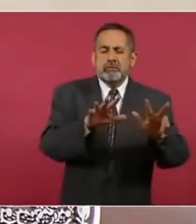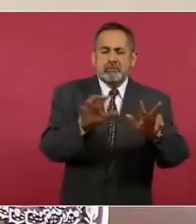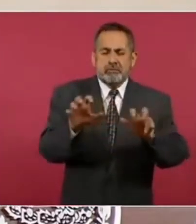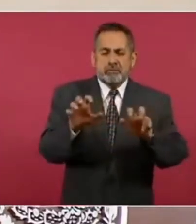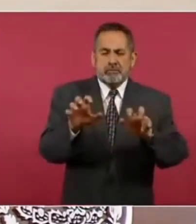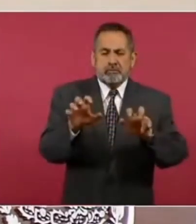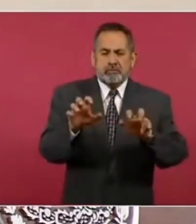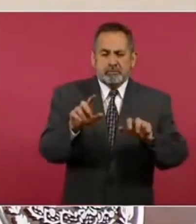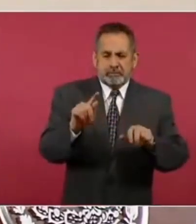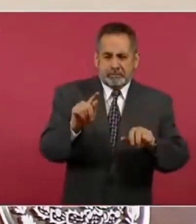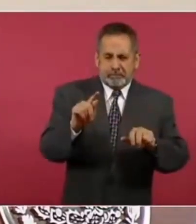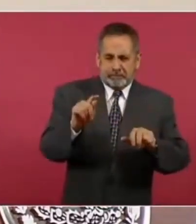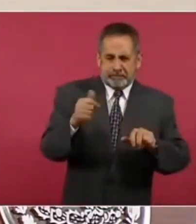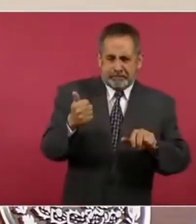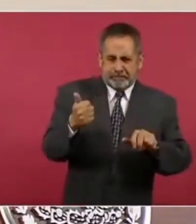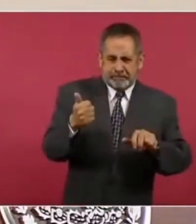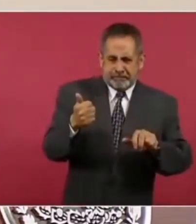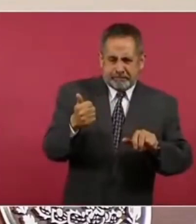setenta y seis